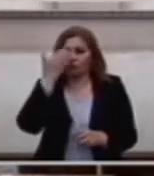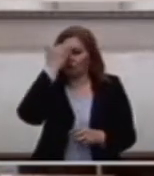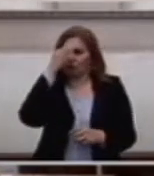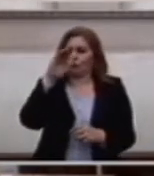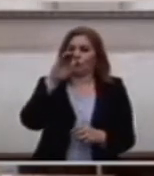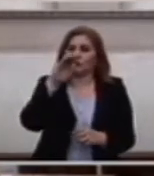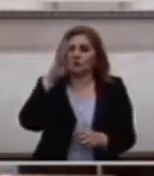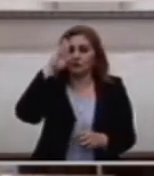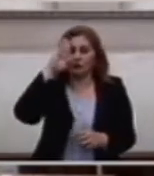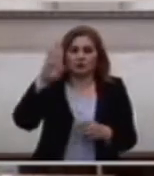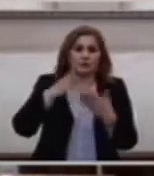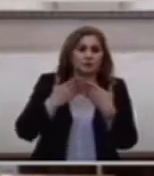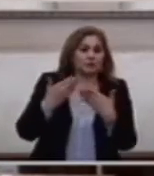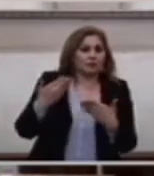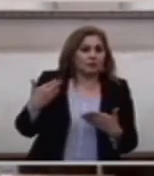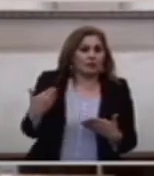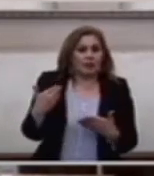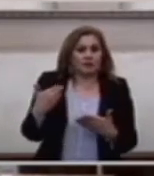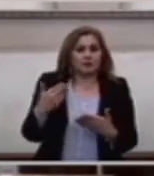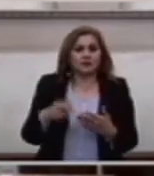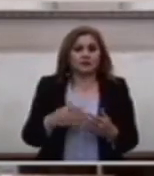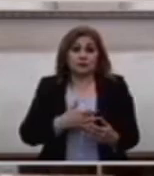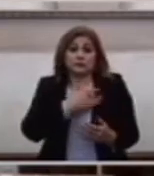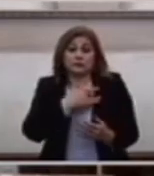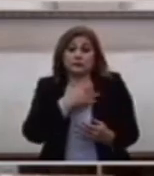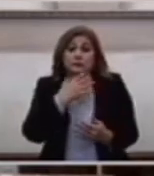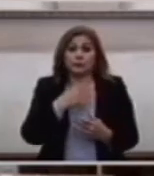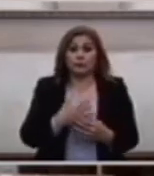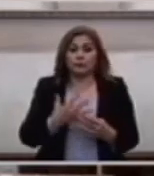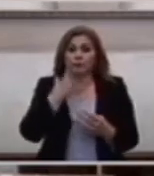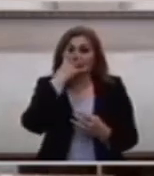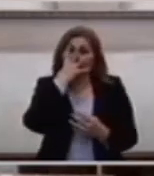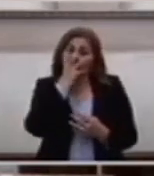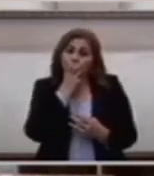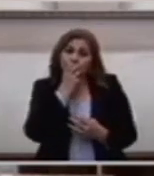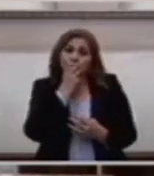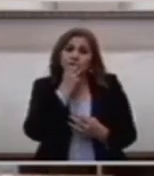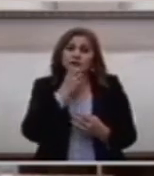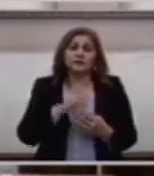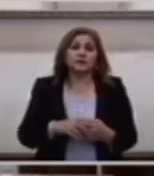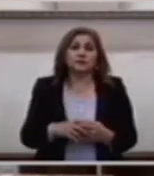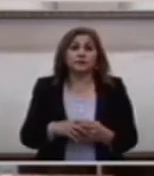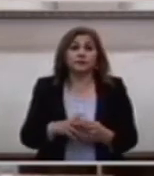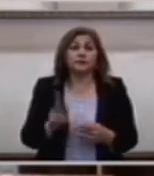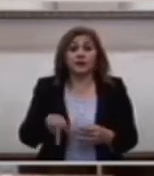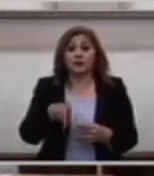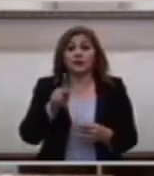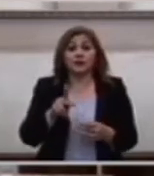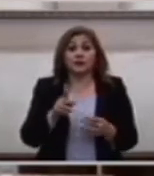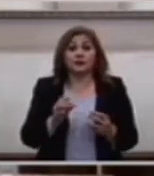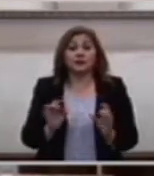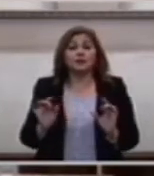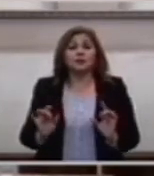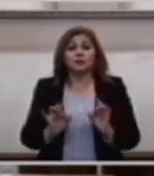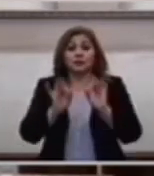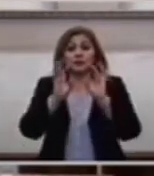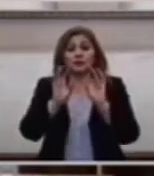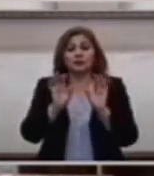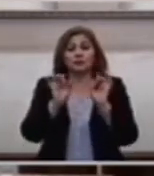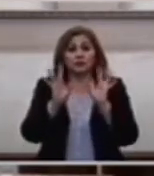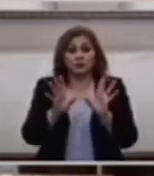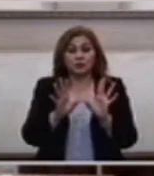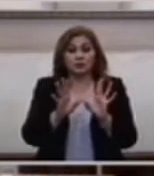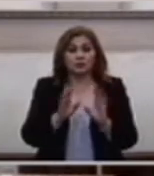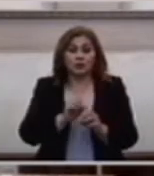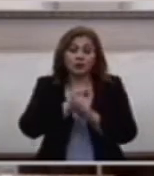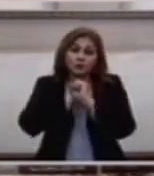En el relato De la pasión Queda patente Ese drama Y ese dolor De